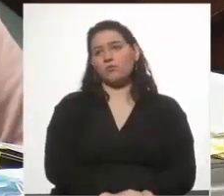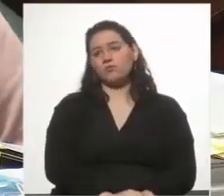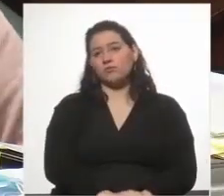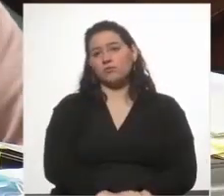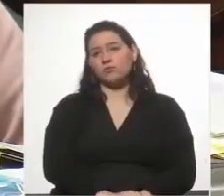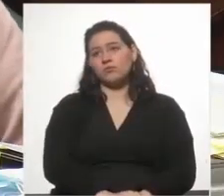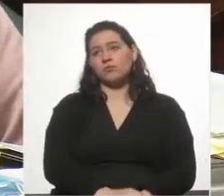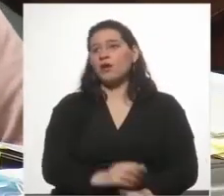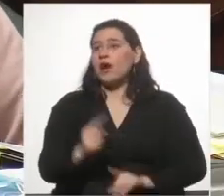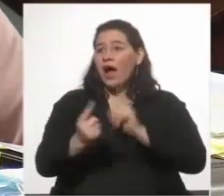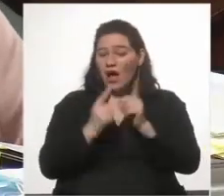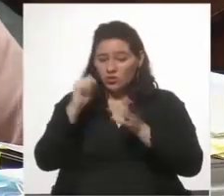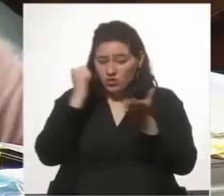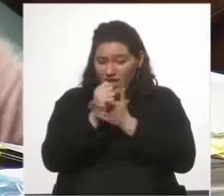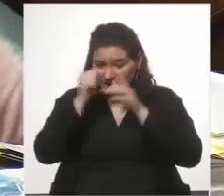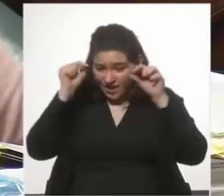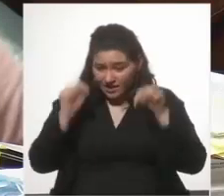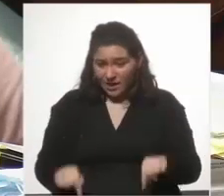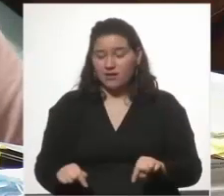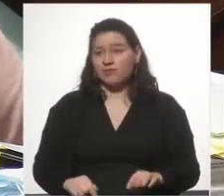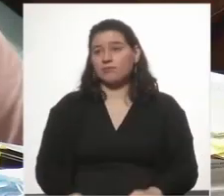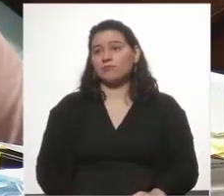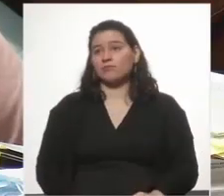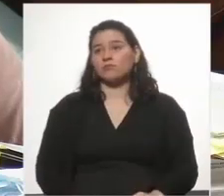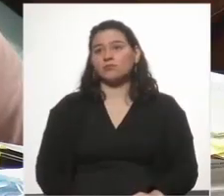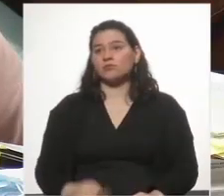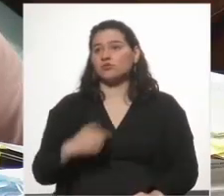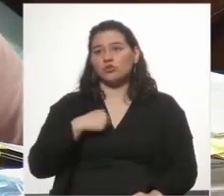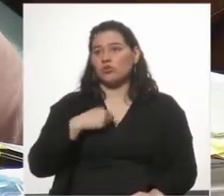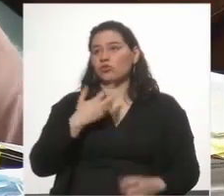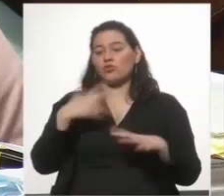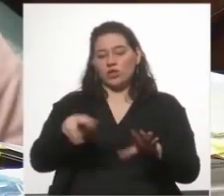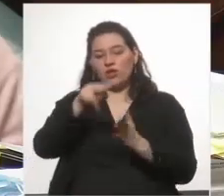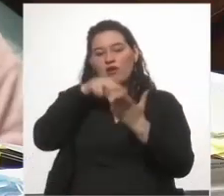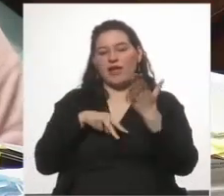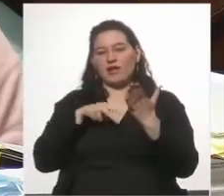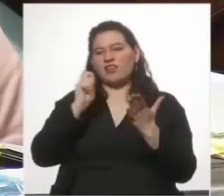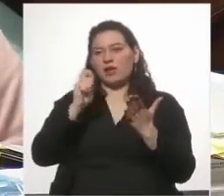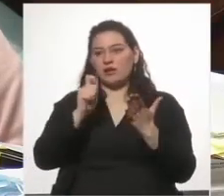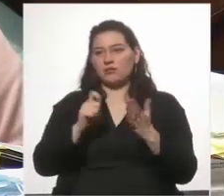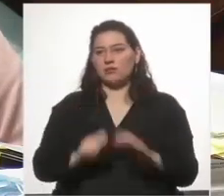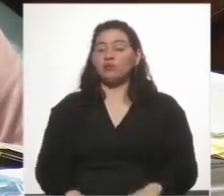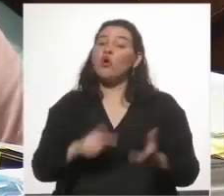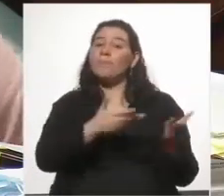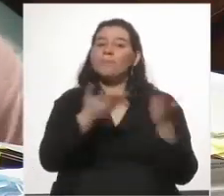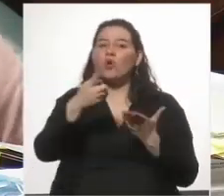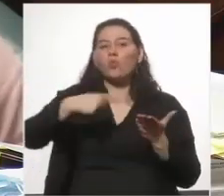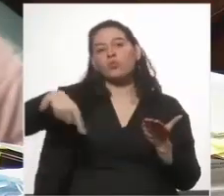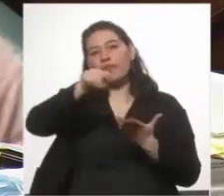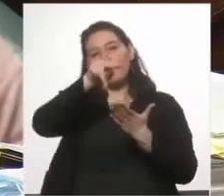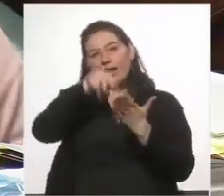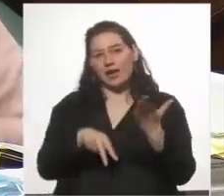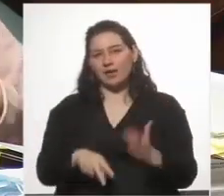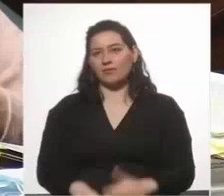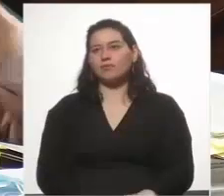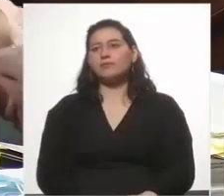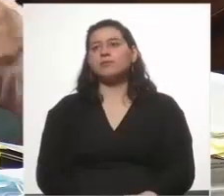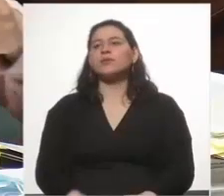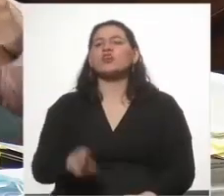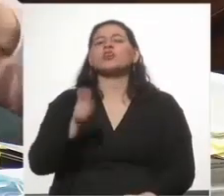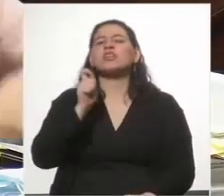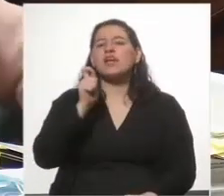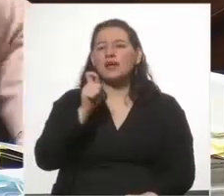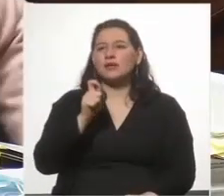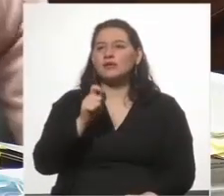Y algunos están acá, por lo que yo no voy a leerlo. Los invito a que lo lean. Pero ¿quiénes